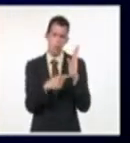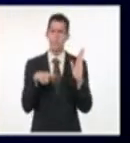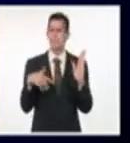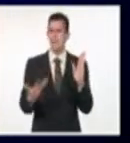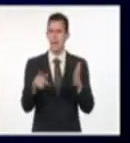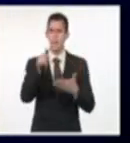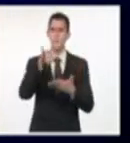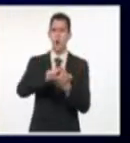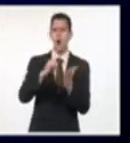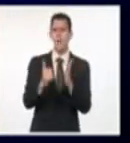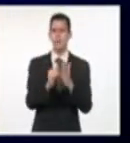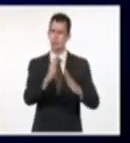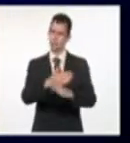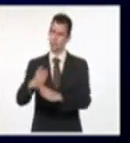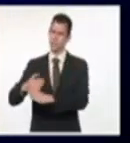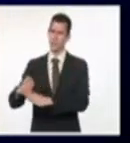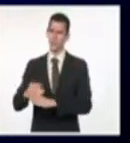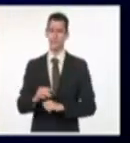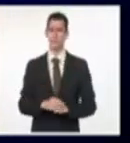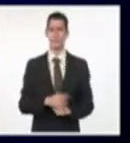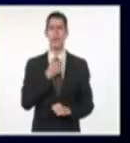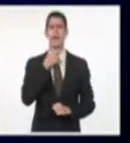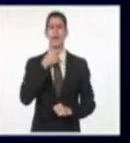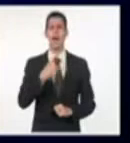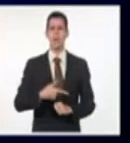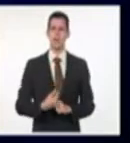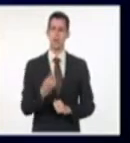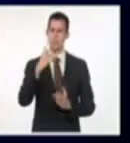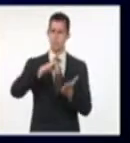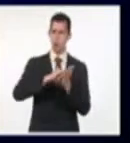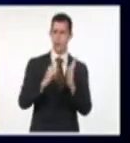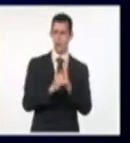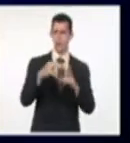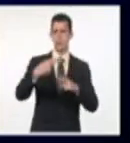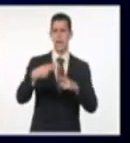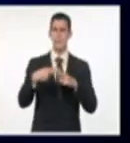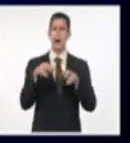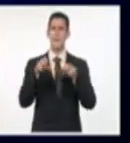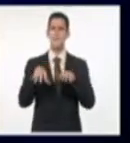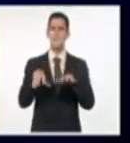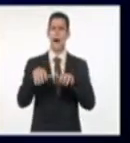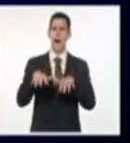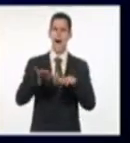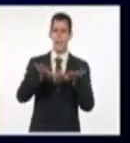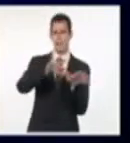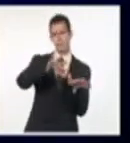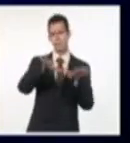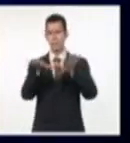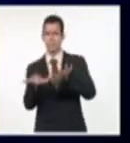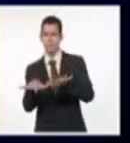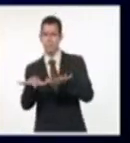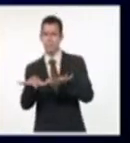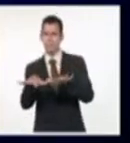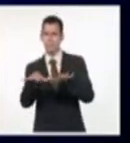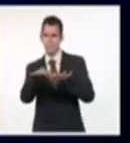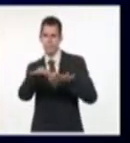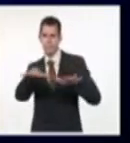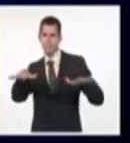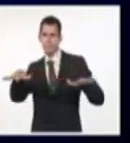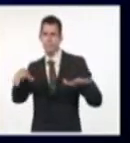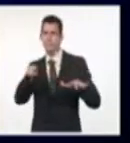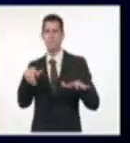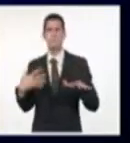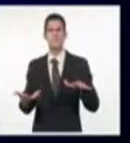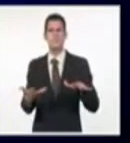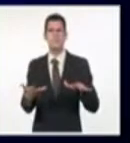llama Parque Horizontal. ¿Qué es Parque Horizontal? Pues, a descargar el documento. Y van a encontrar todos los